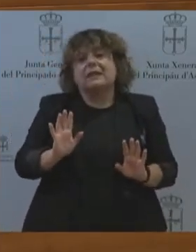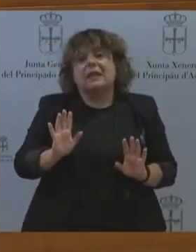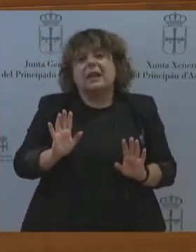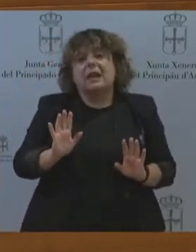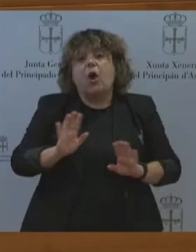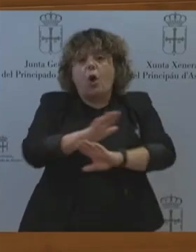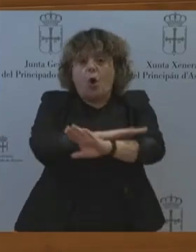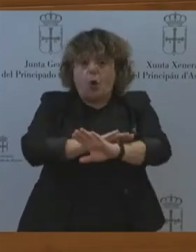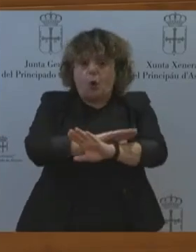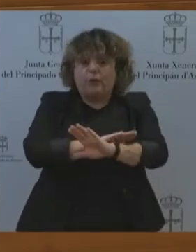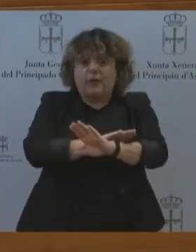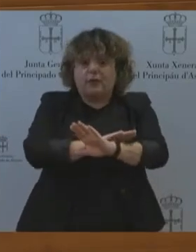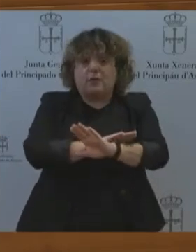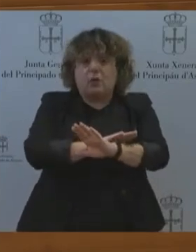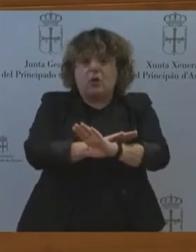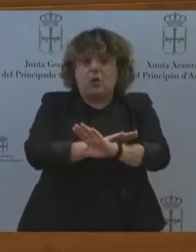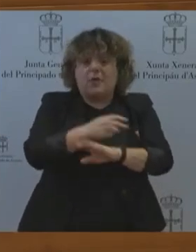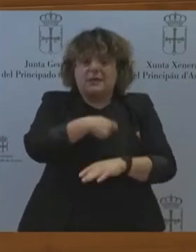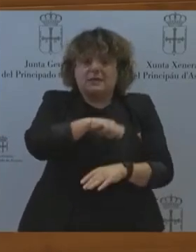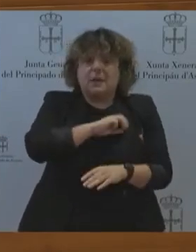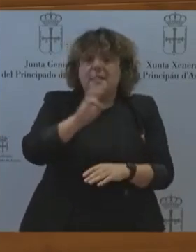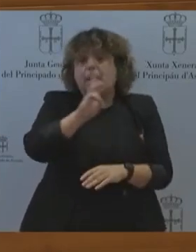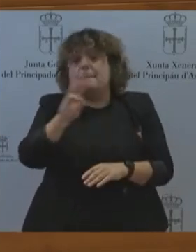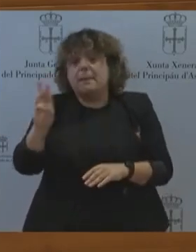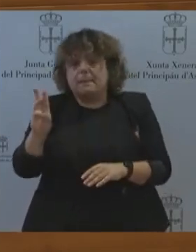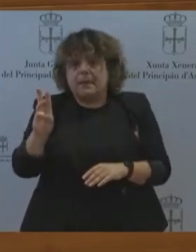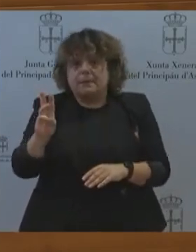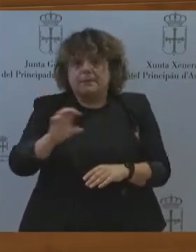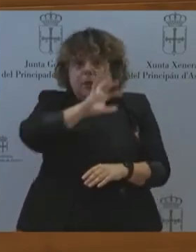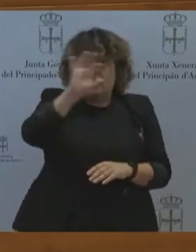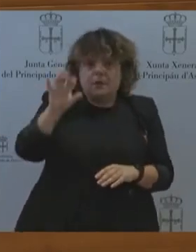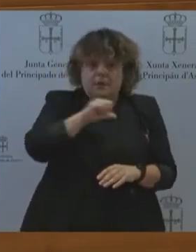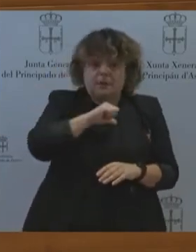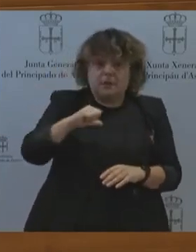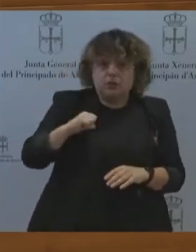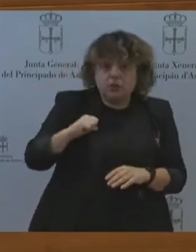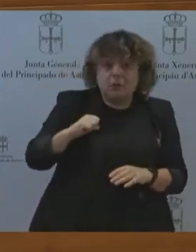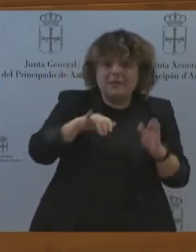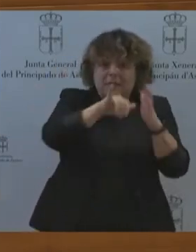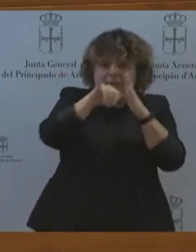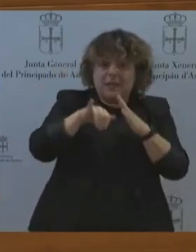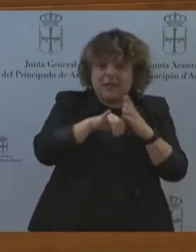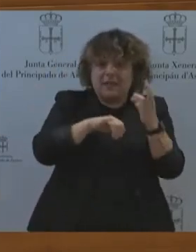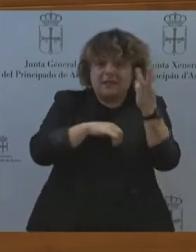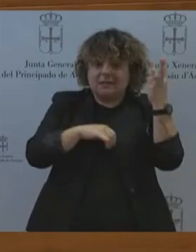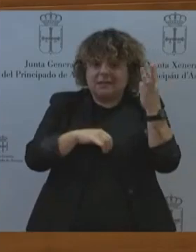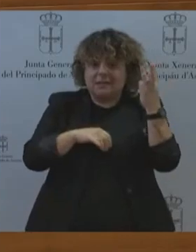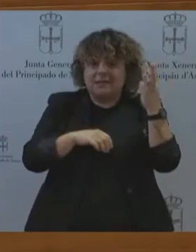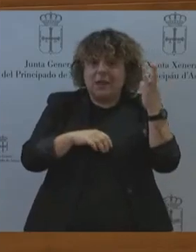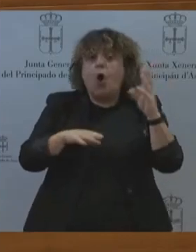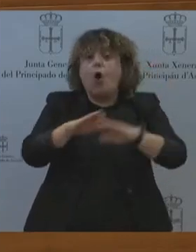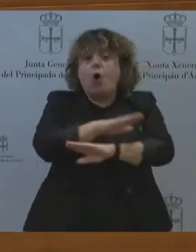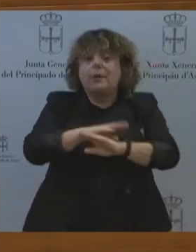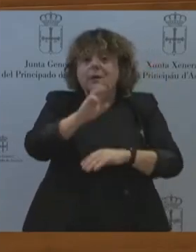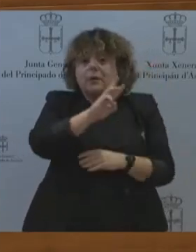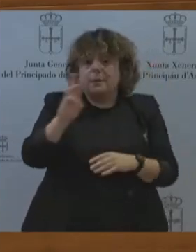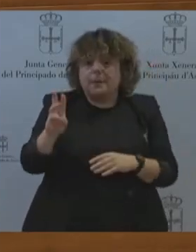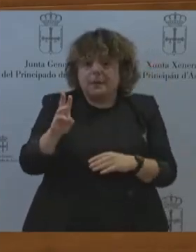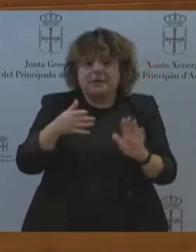comunidades autónomas donde gobierna el Partido Popular y, probablemente, va usted a perder su gran valedor en Madrid en cinco días.